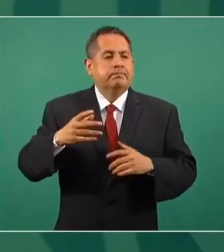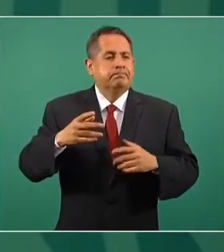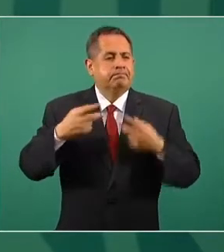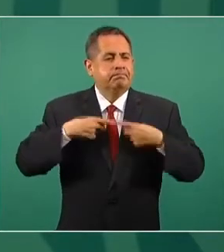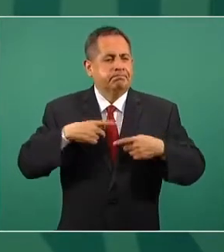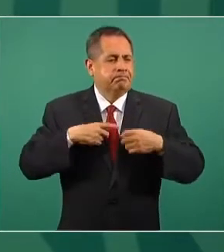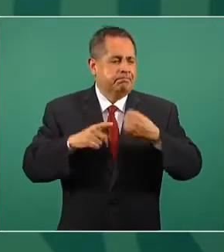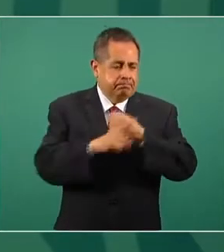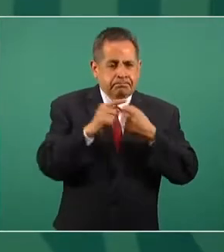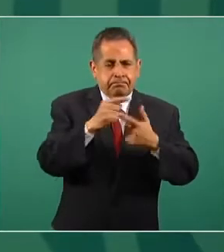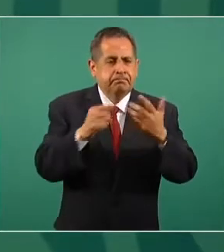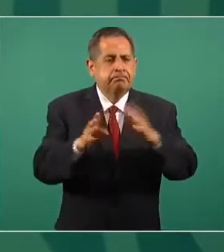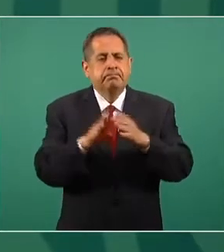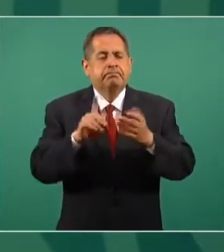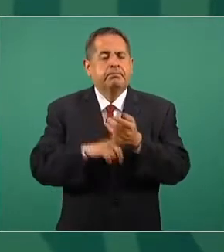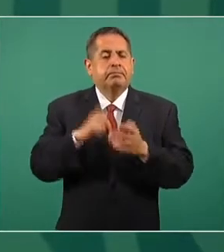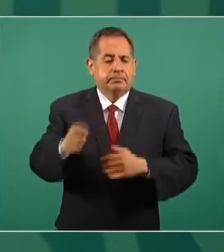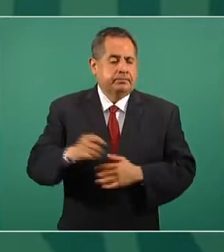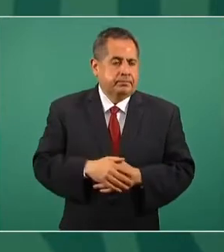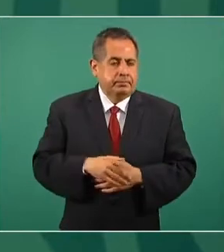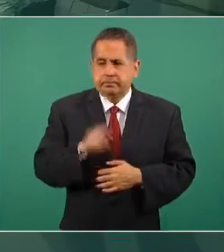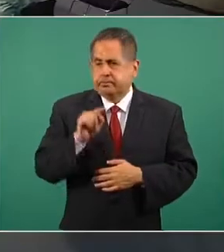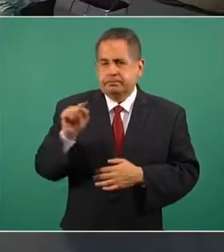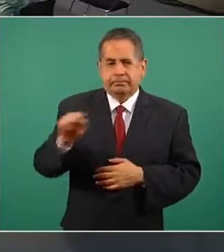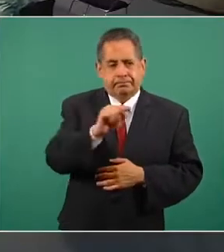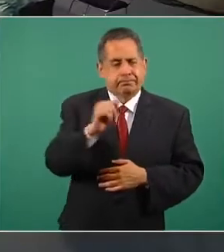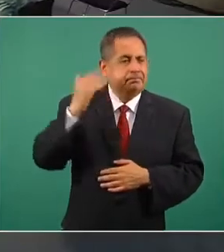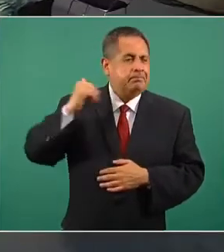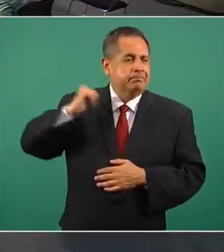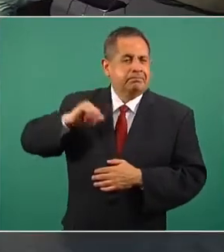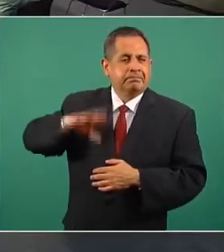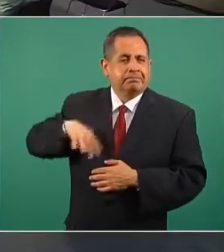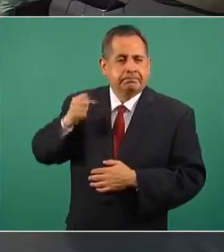tenemos desafortunadamente por el abuso que hubo en su momento.